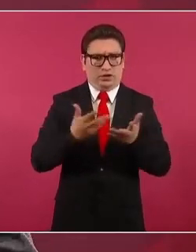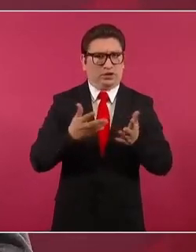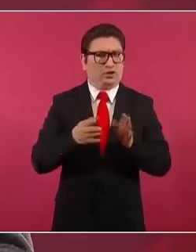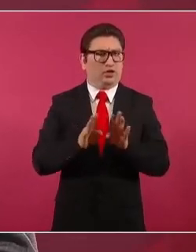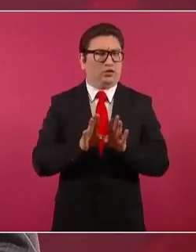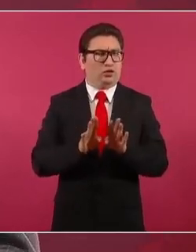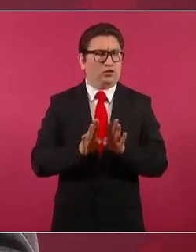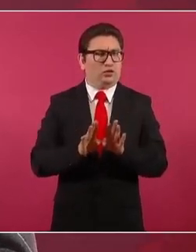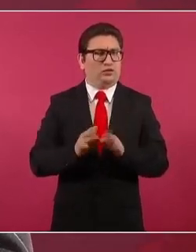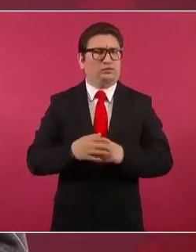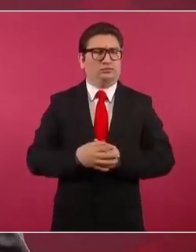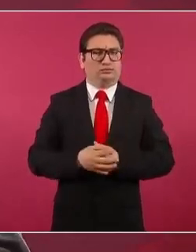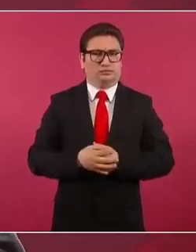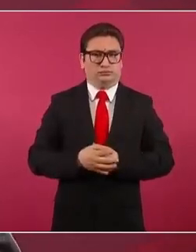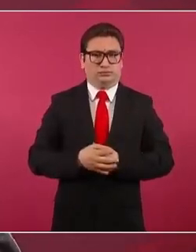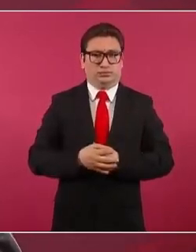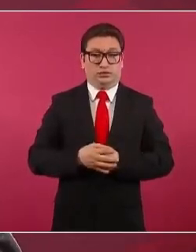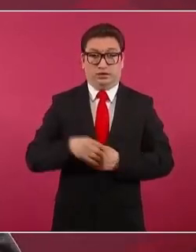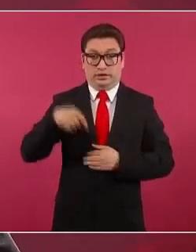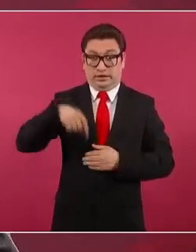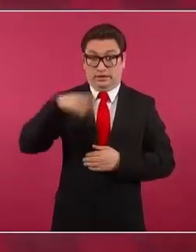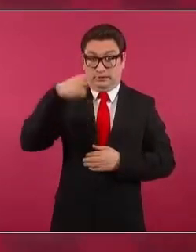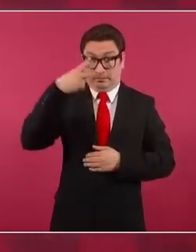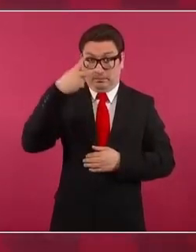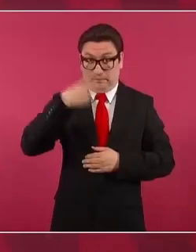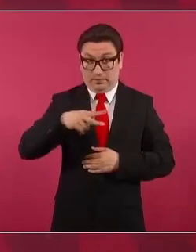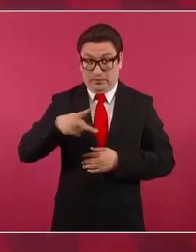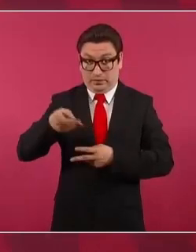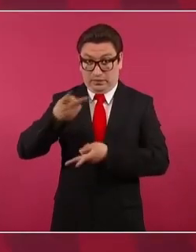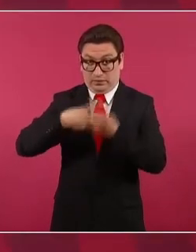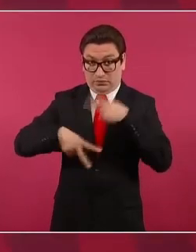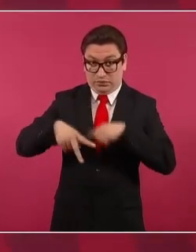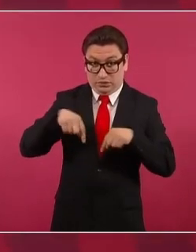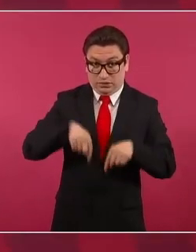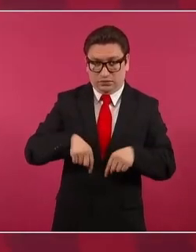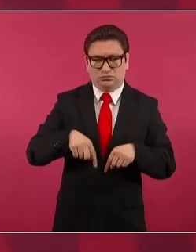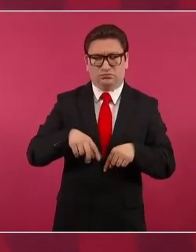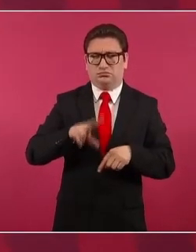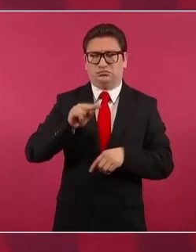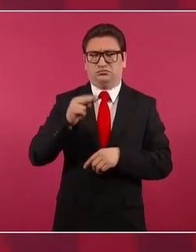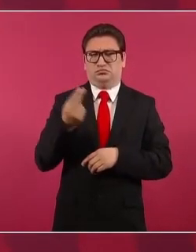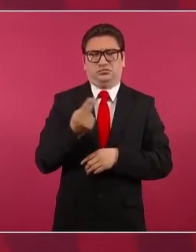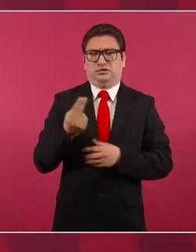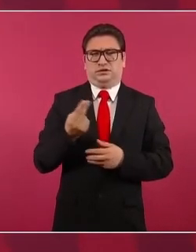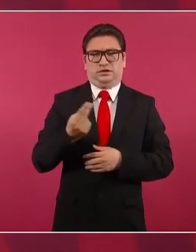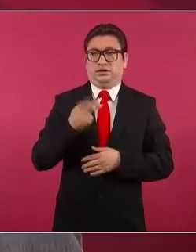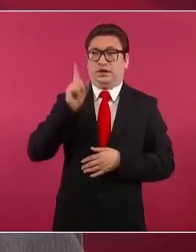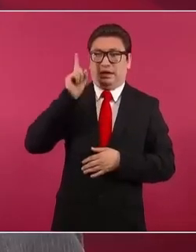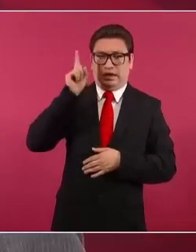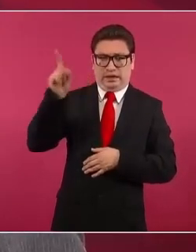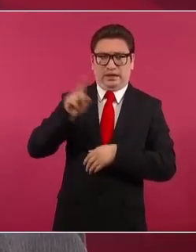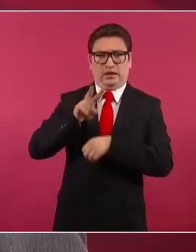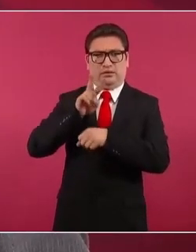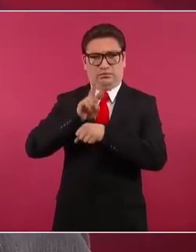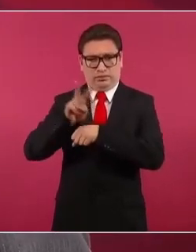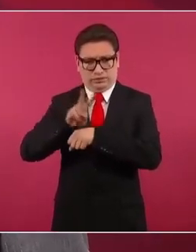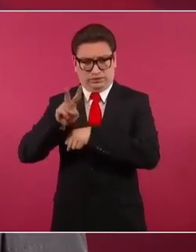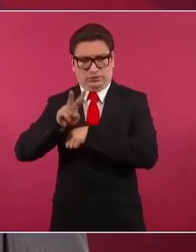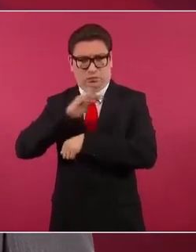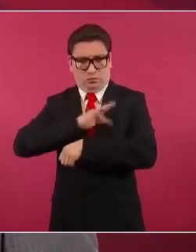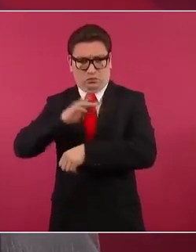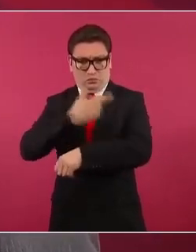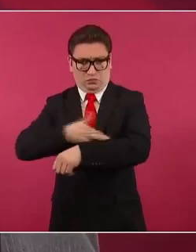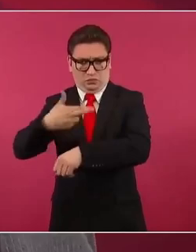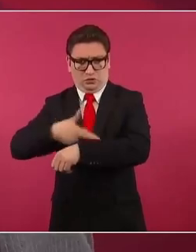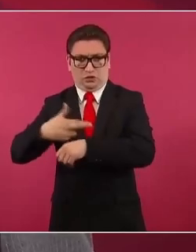pasar por México, lo pueden hacer desde Venezuela, incluso